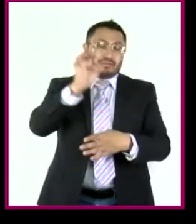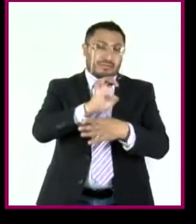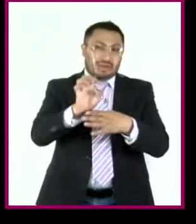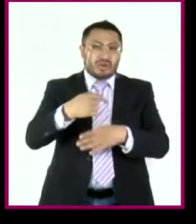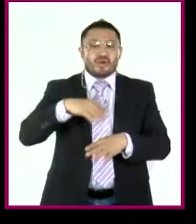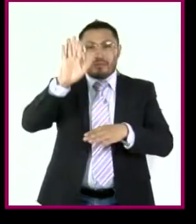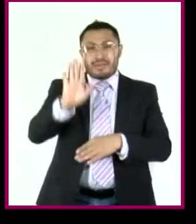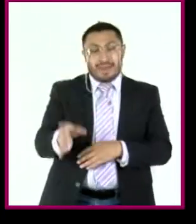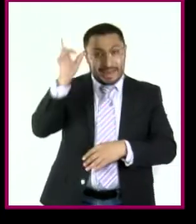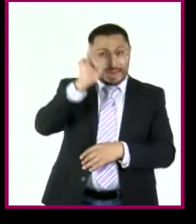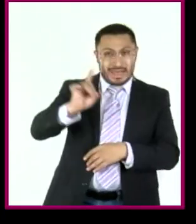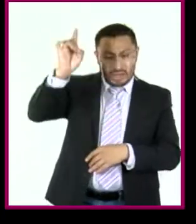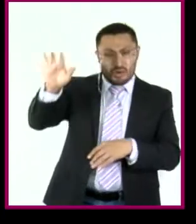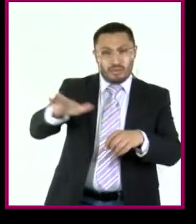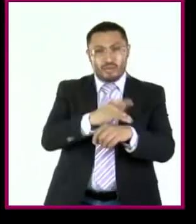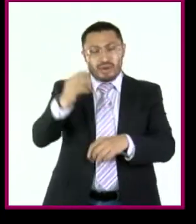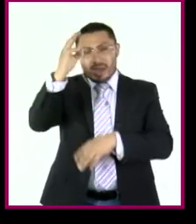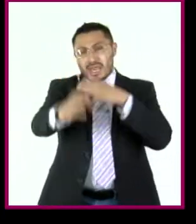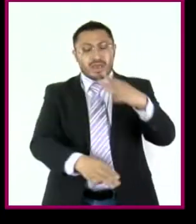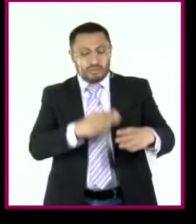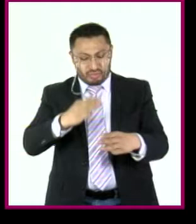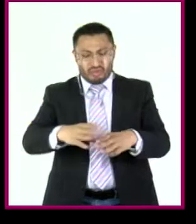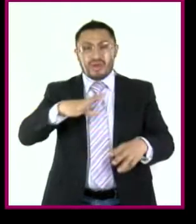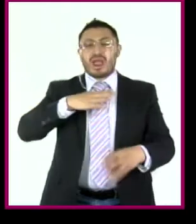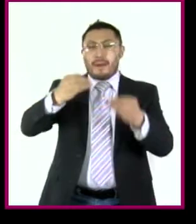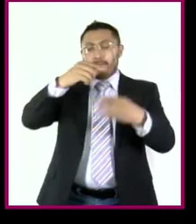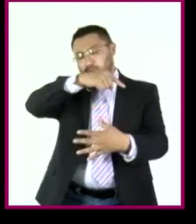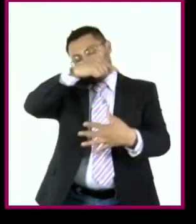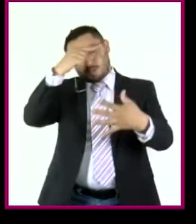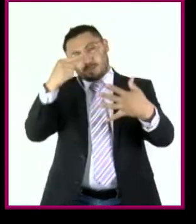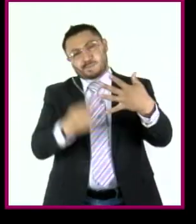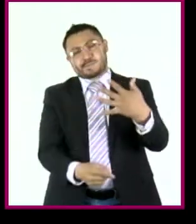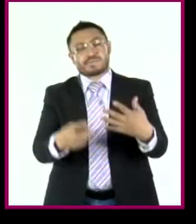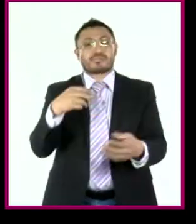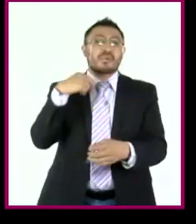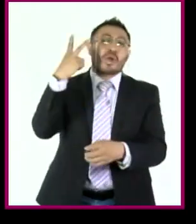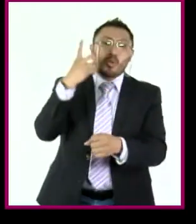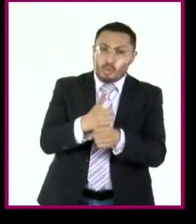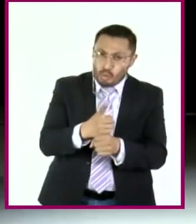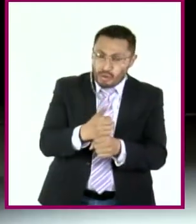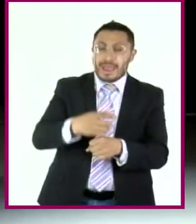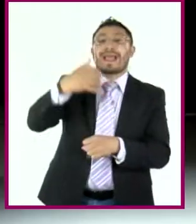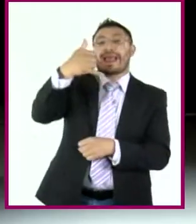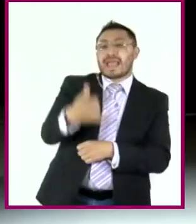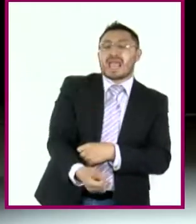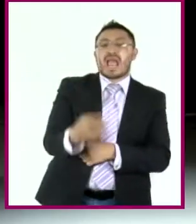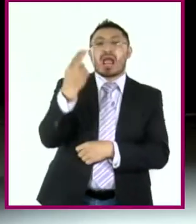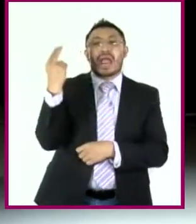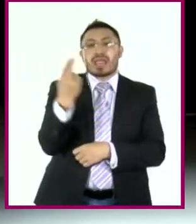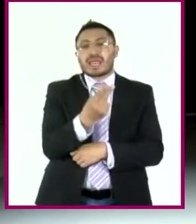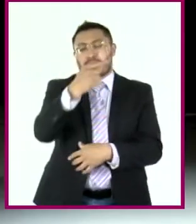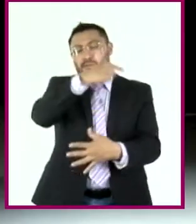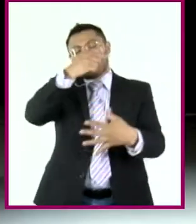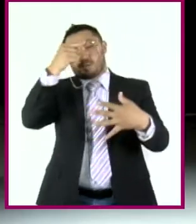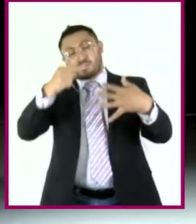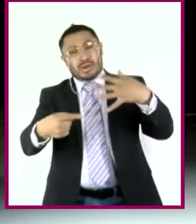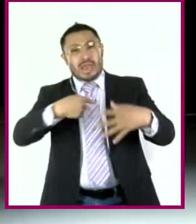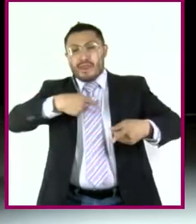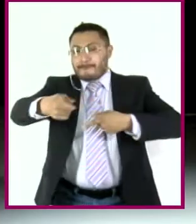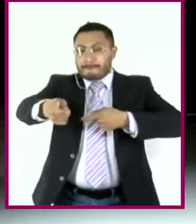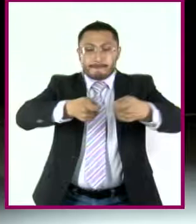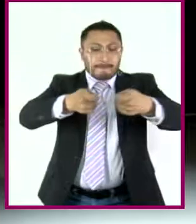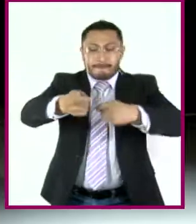porque en el mundo hay otras muchas voluntades y otras muchas necesidades que no controlo a mi gusto.